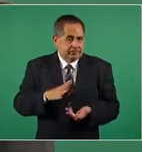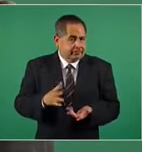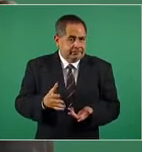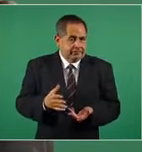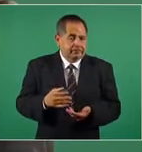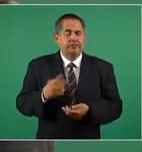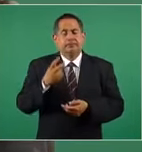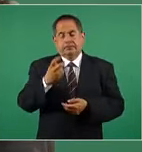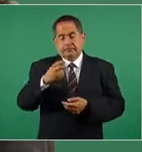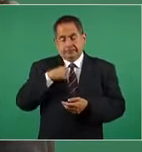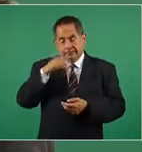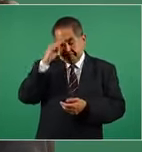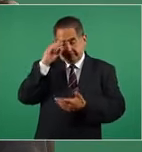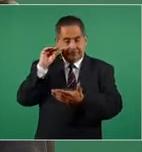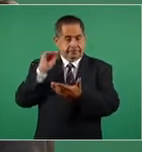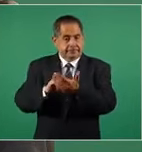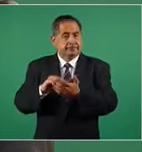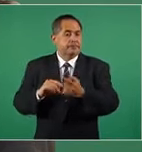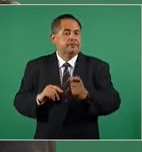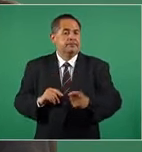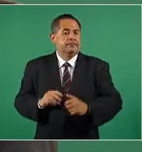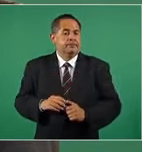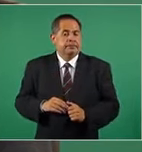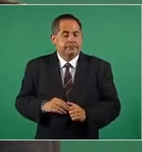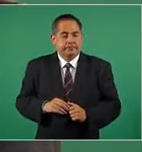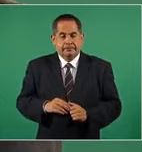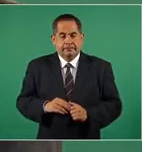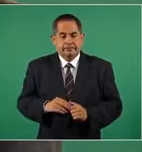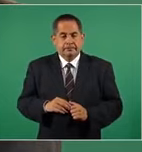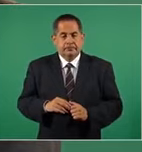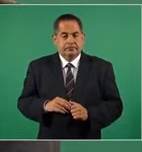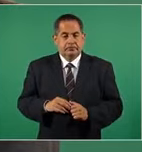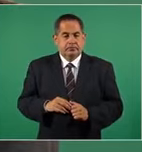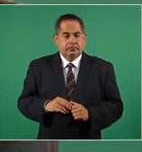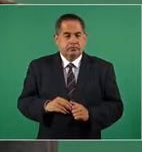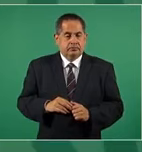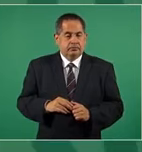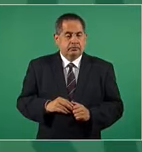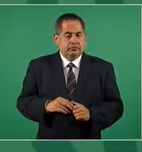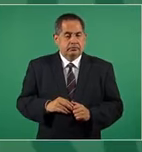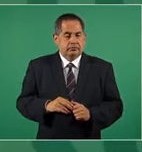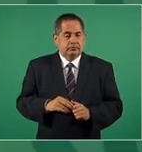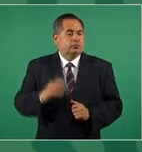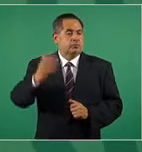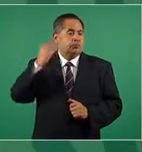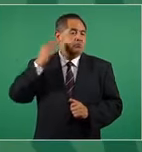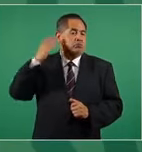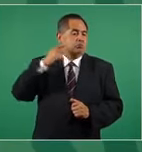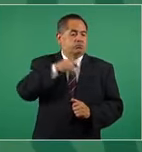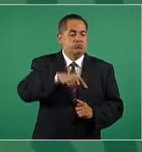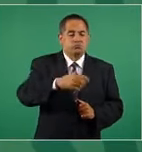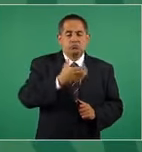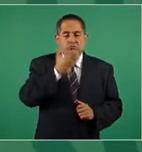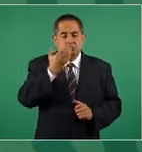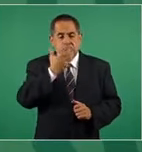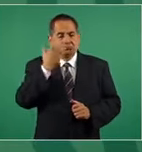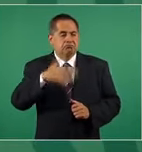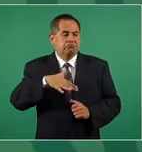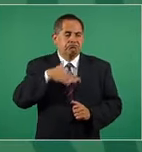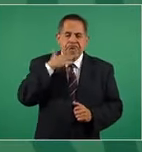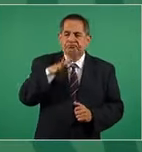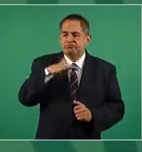como forma de gobierno la corrupción,